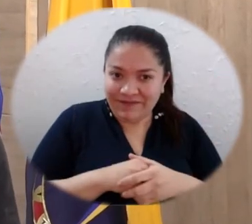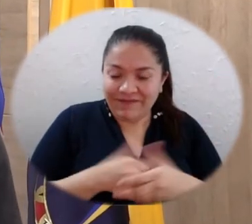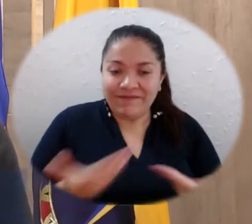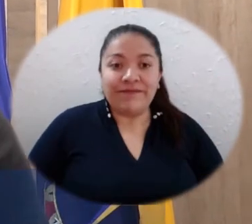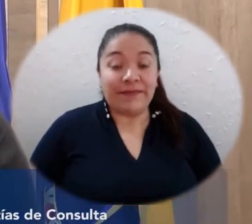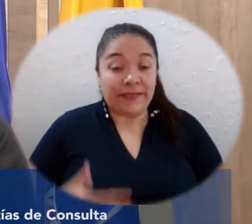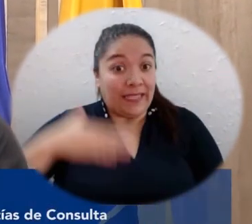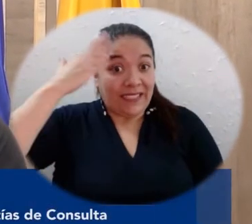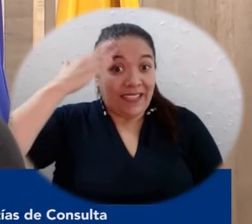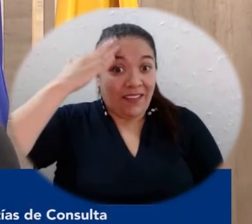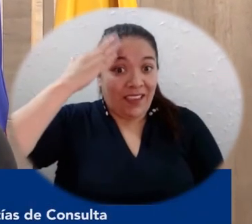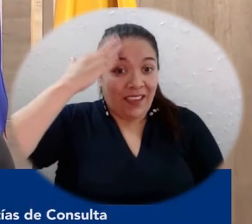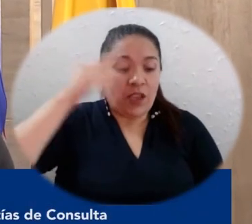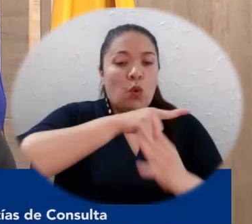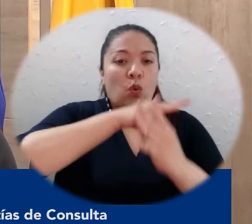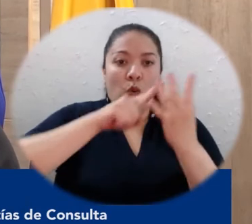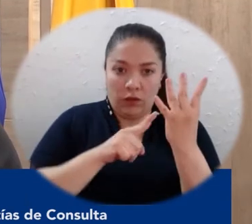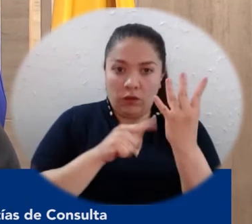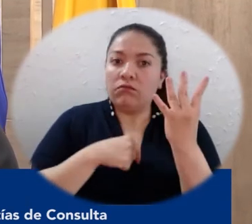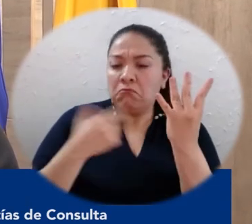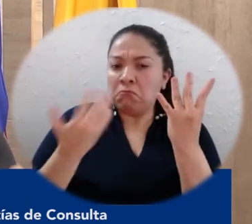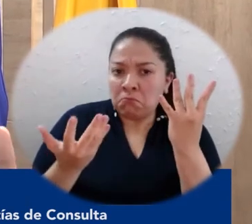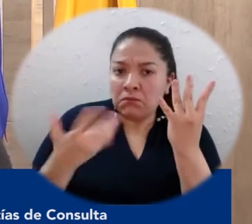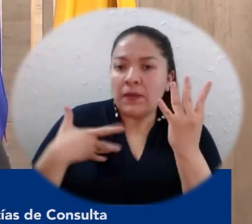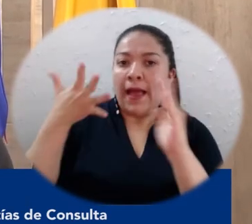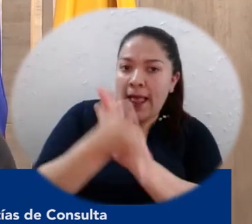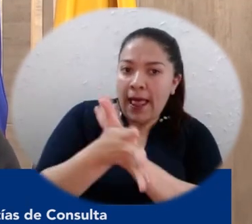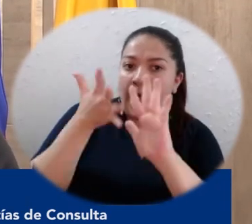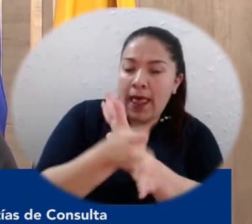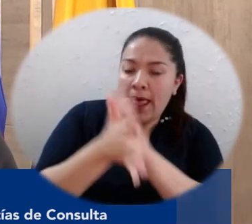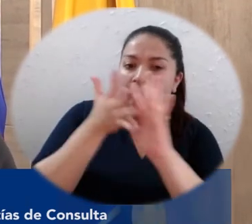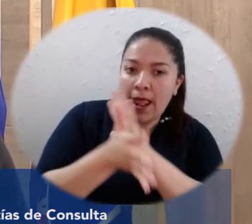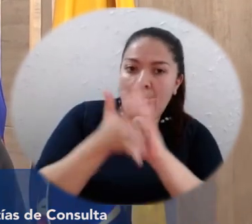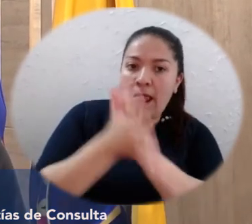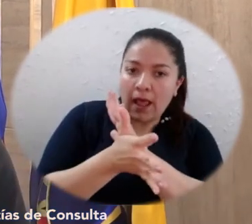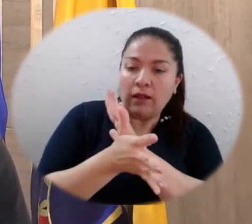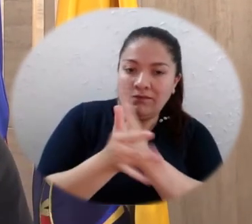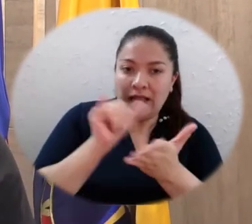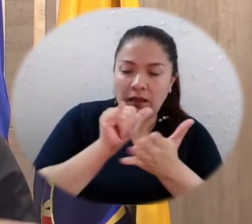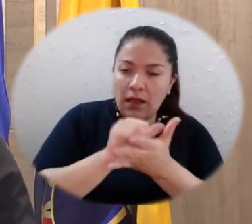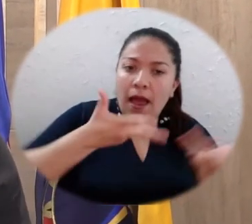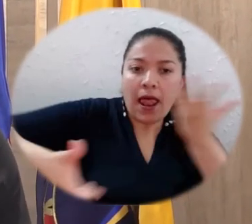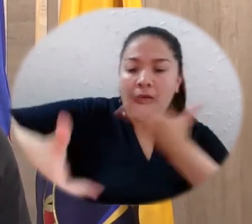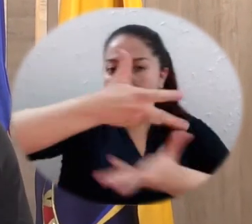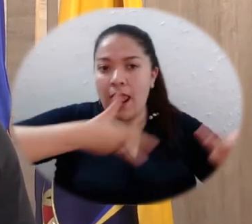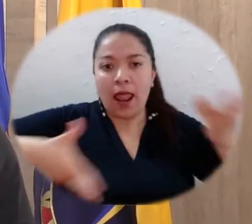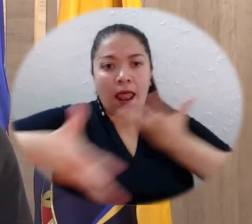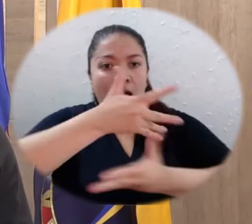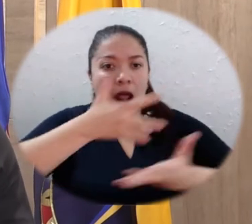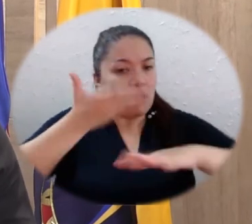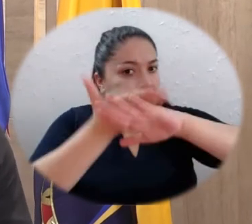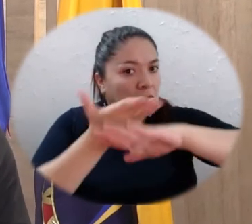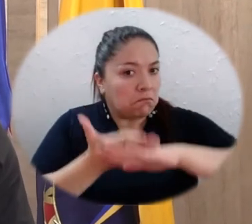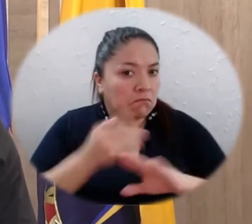Estuvimos ante la presencia de los cuatro candidatos, los cuales estaban dirigiendo al estamento estudiante, donde socializaron cada una de sus